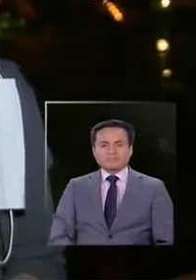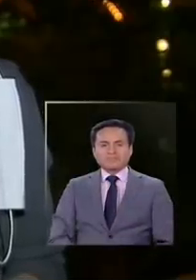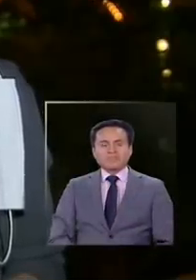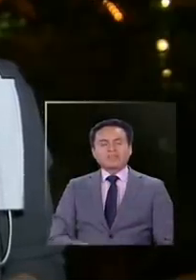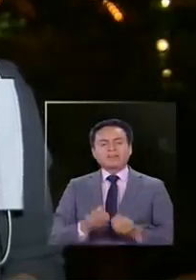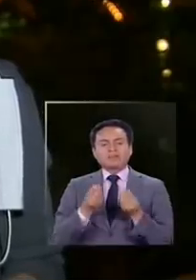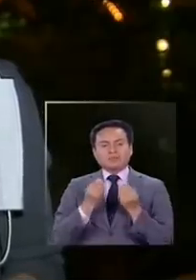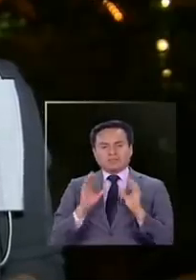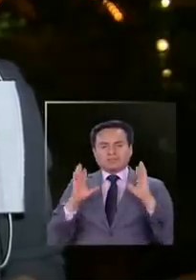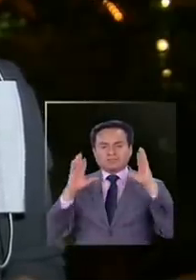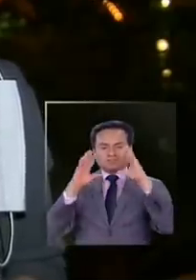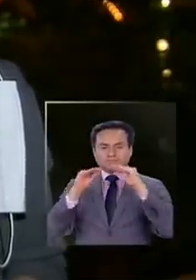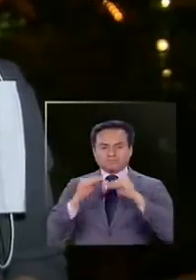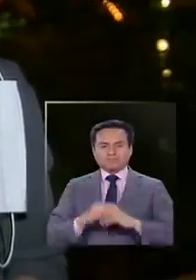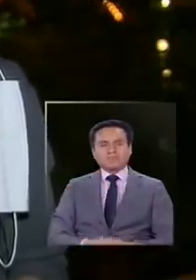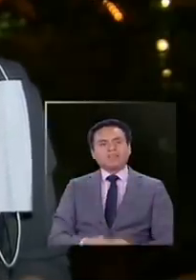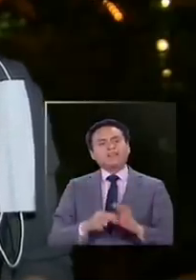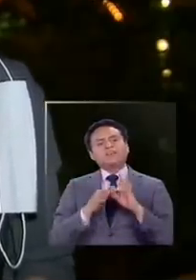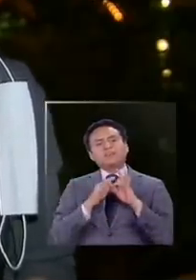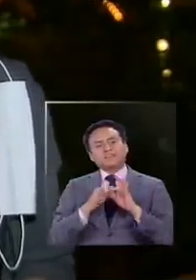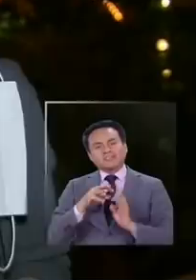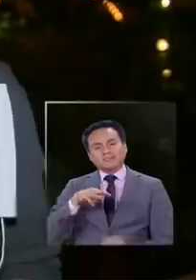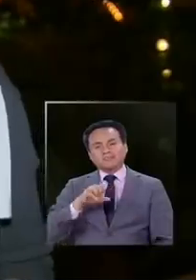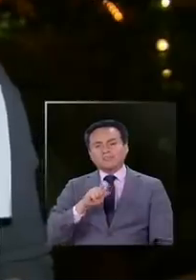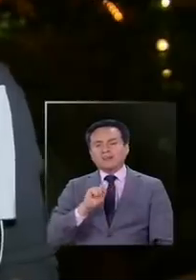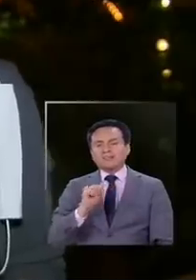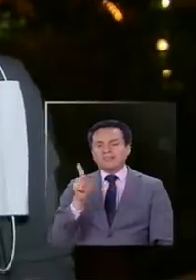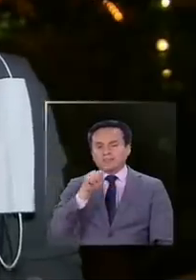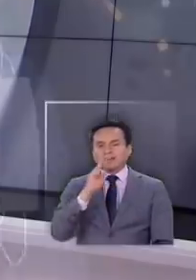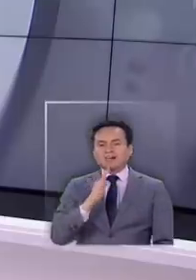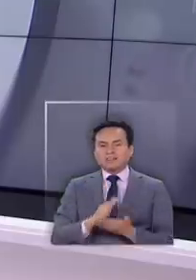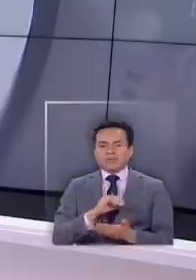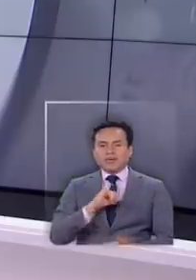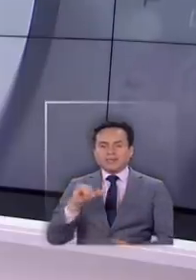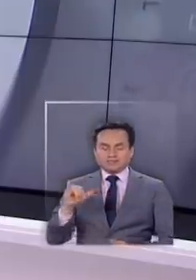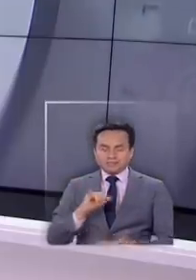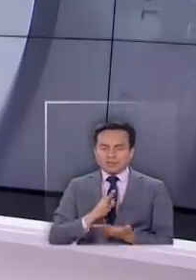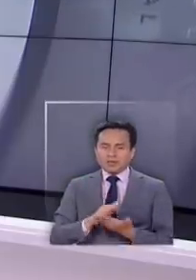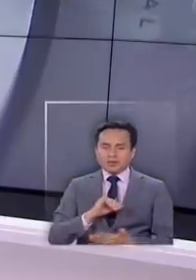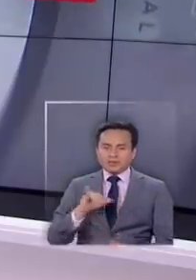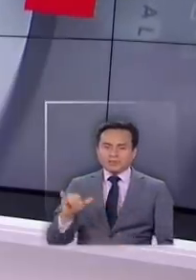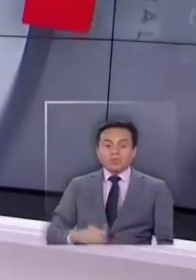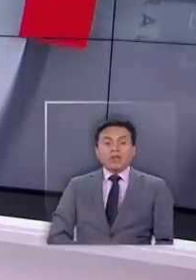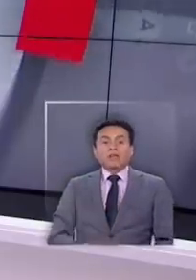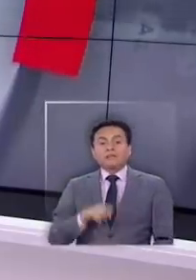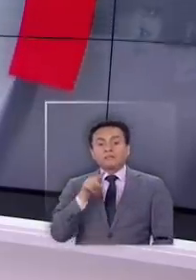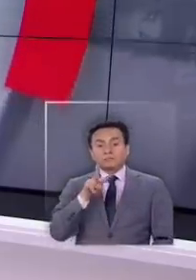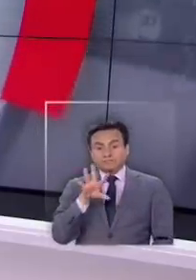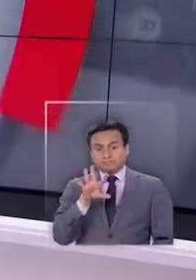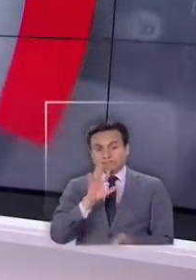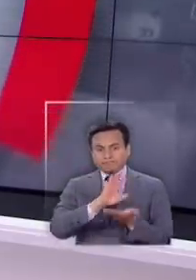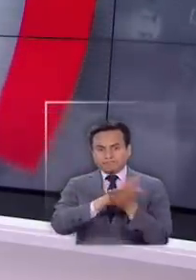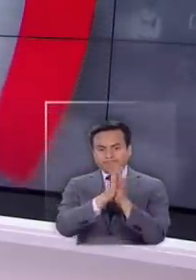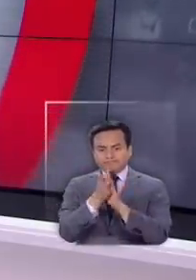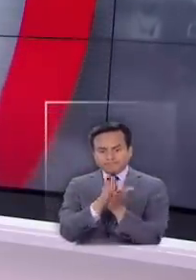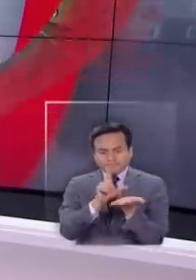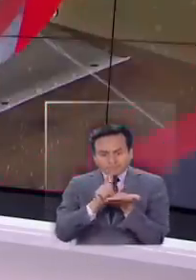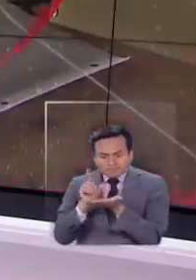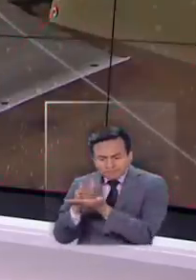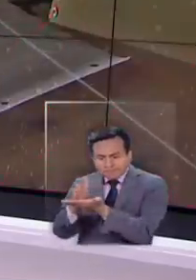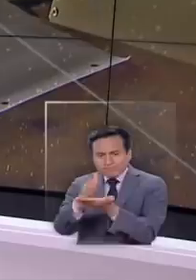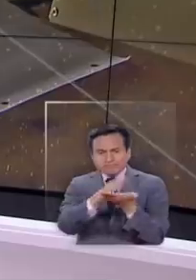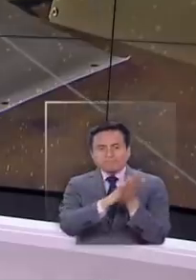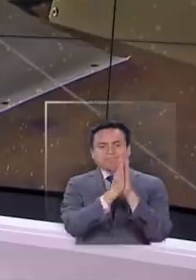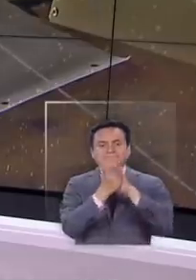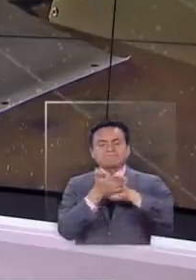Buenas noches. Muchas gracias, Matías. Hasta luego. Hasta luego. Bueno, y 125 establecimientos educacionales